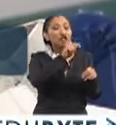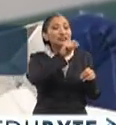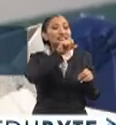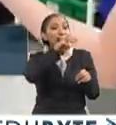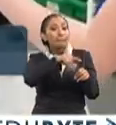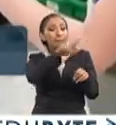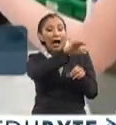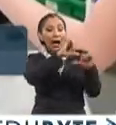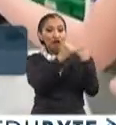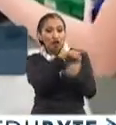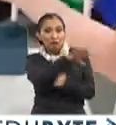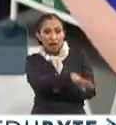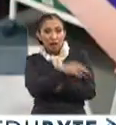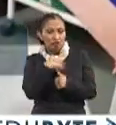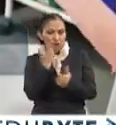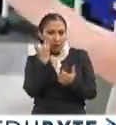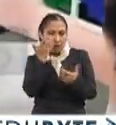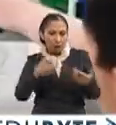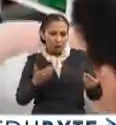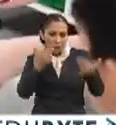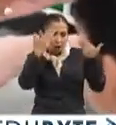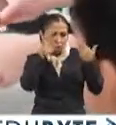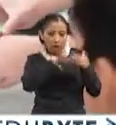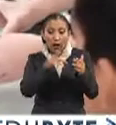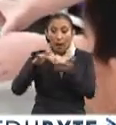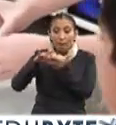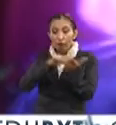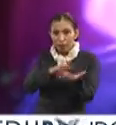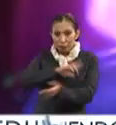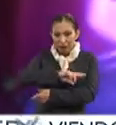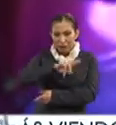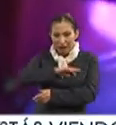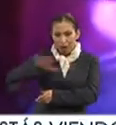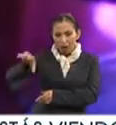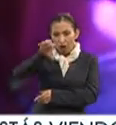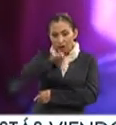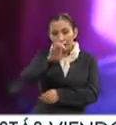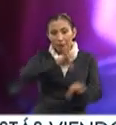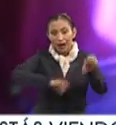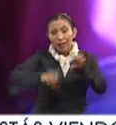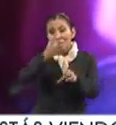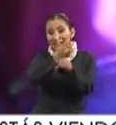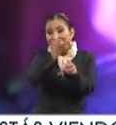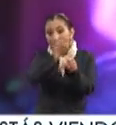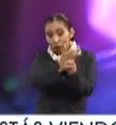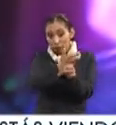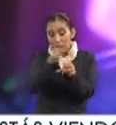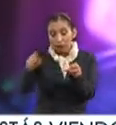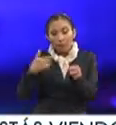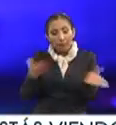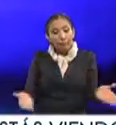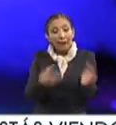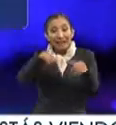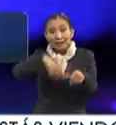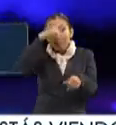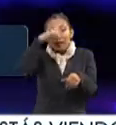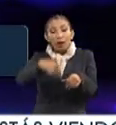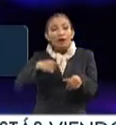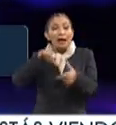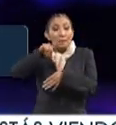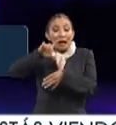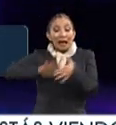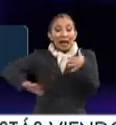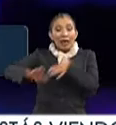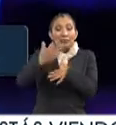es una asociación sin fines de lucro. Con apoyo de la iniciativa privada y la embajada estadounidense, impulsa en nuestro país y